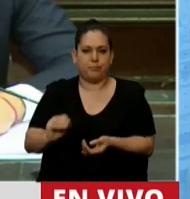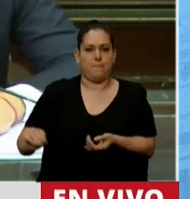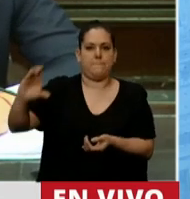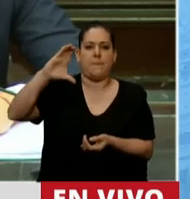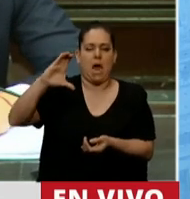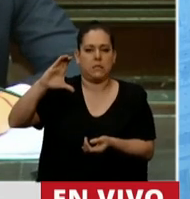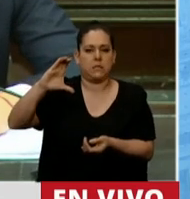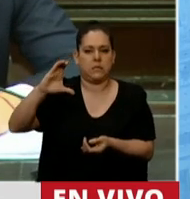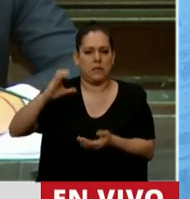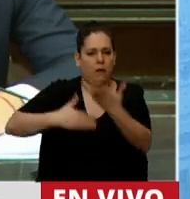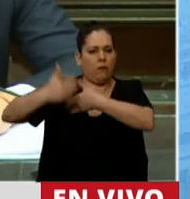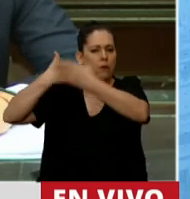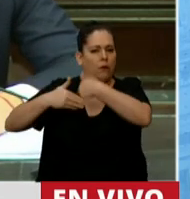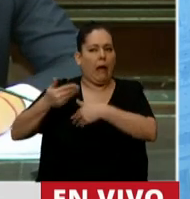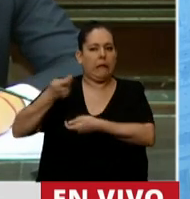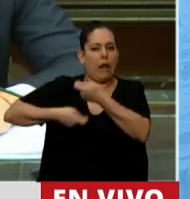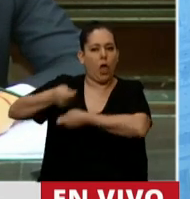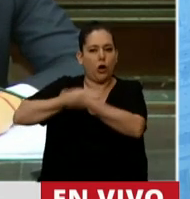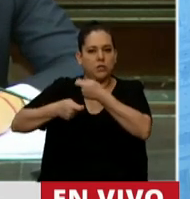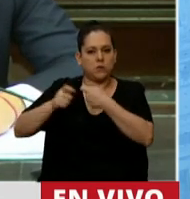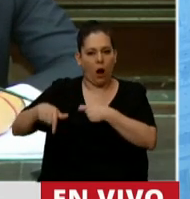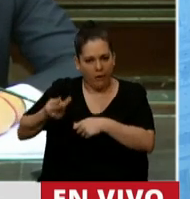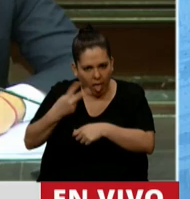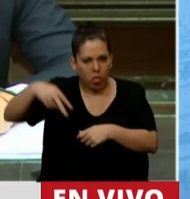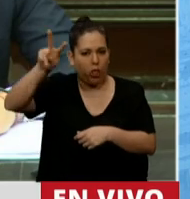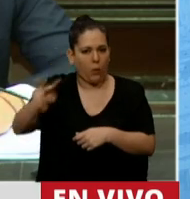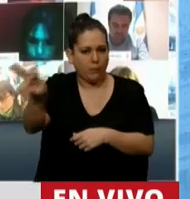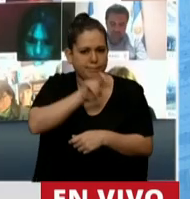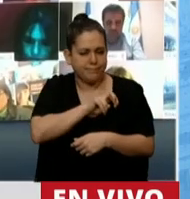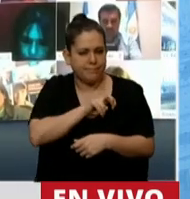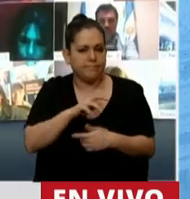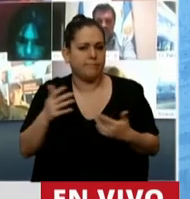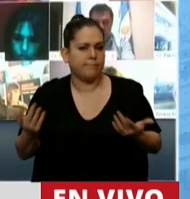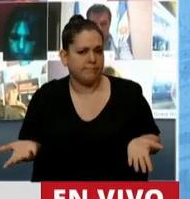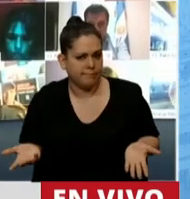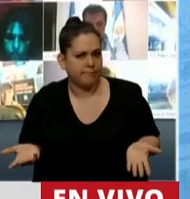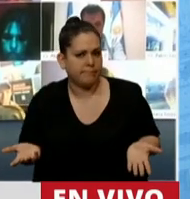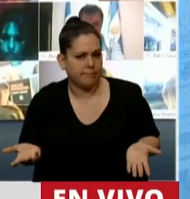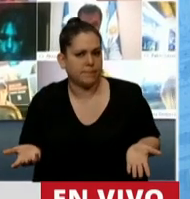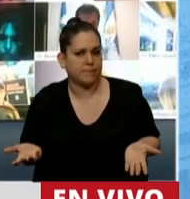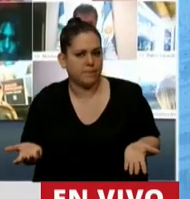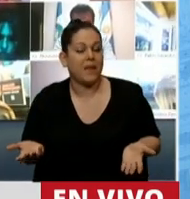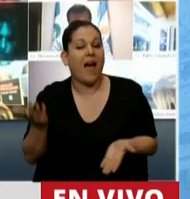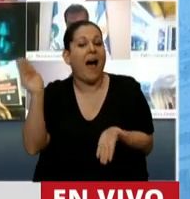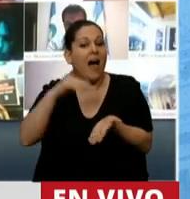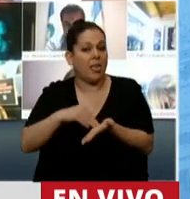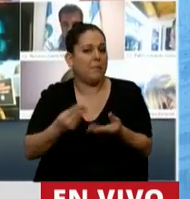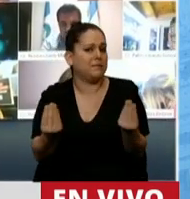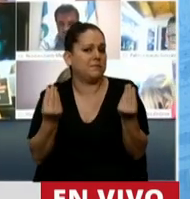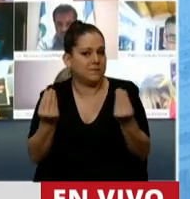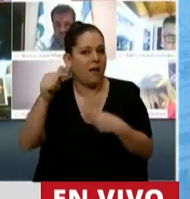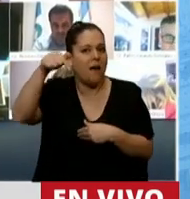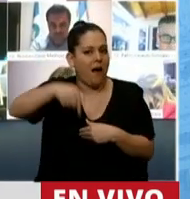que el que habían hecho al comienzo de las negociaciones. Bueno, como si eso no fuera poco, además ahora